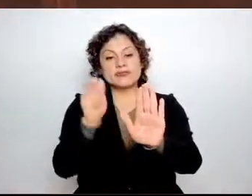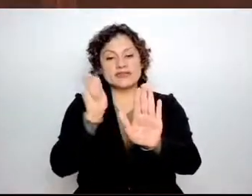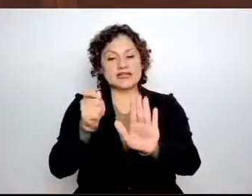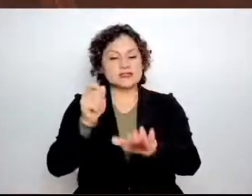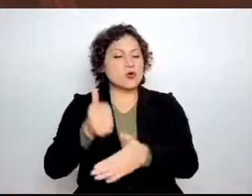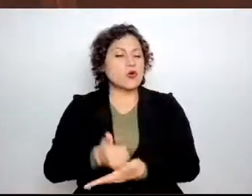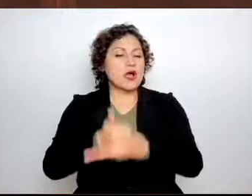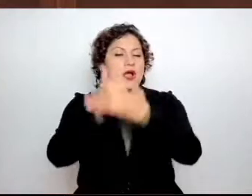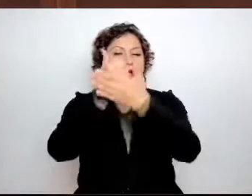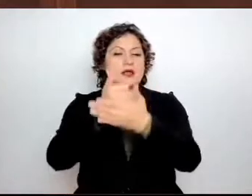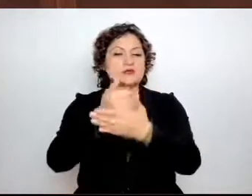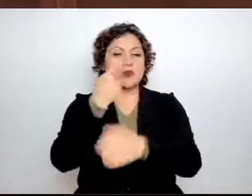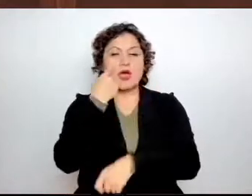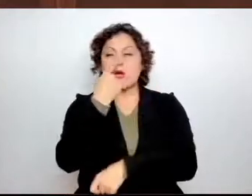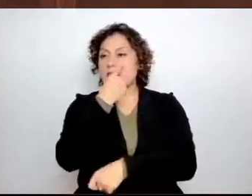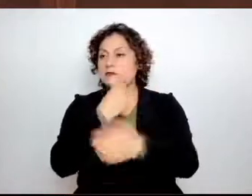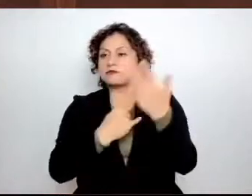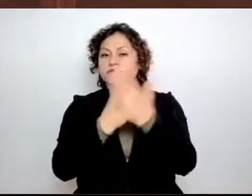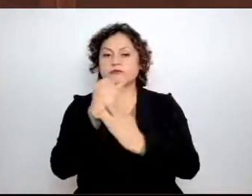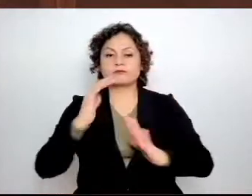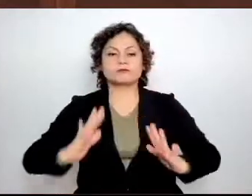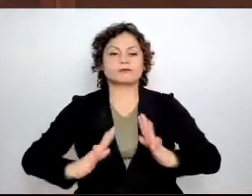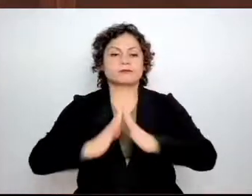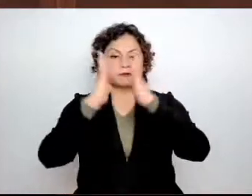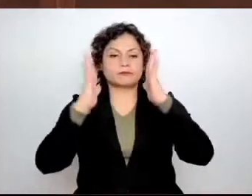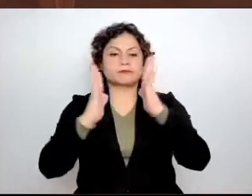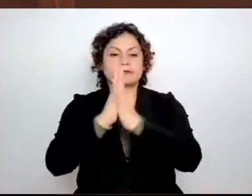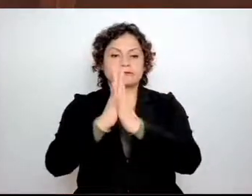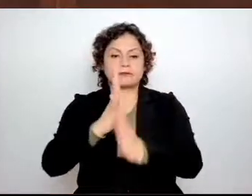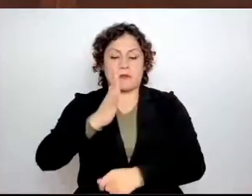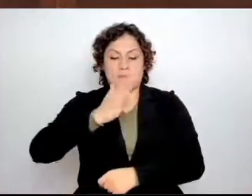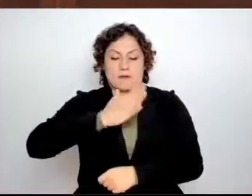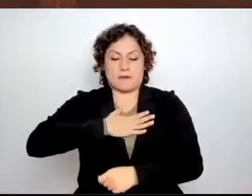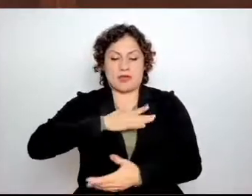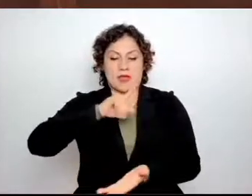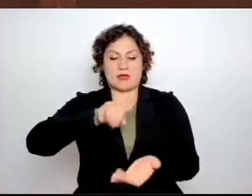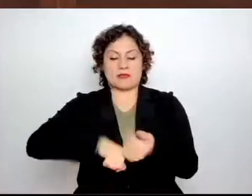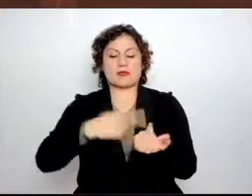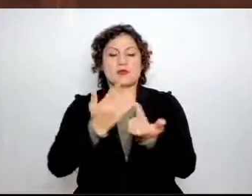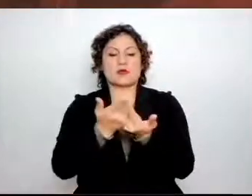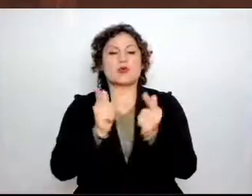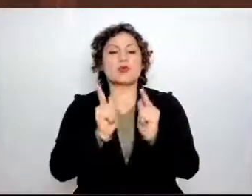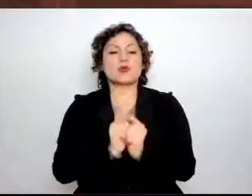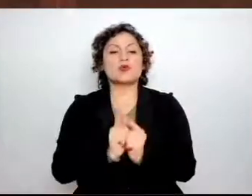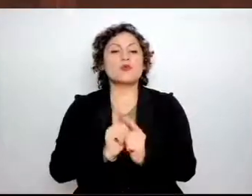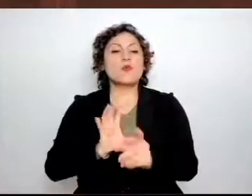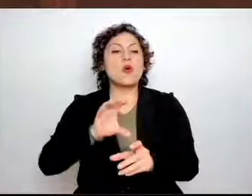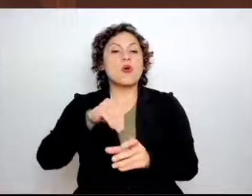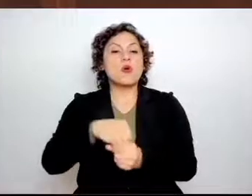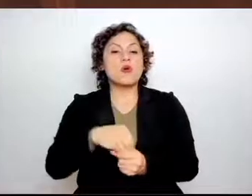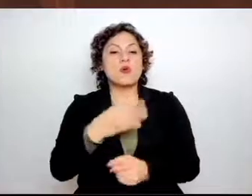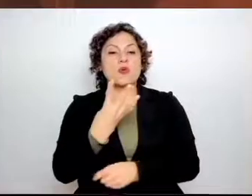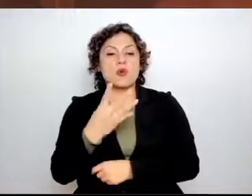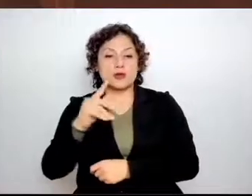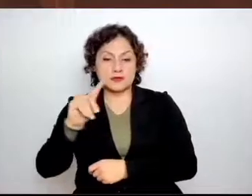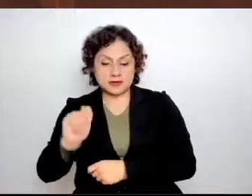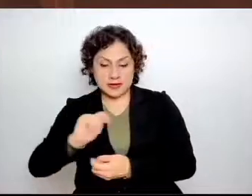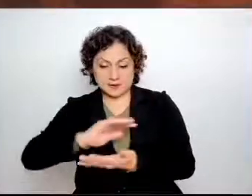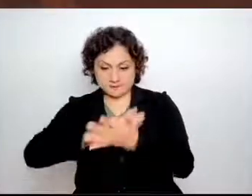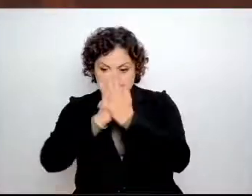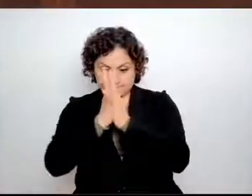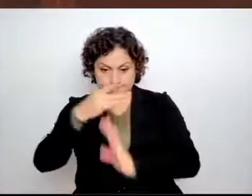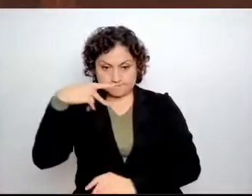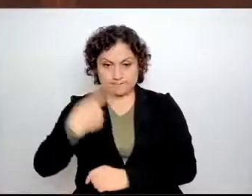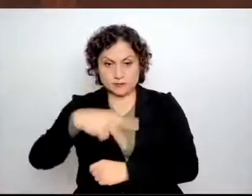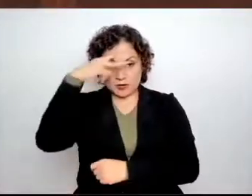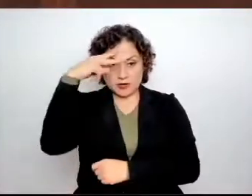Como integrante de la generación de la Cuarta Transformación de México, es necesario explicar que existen dos